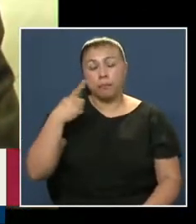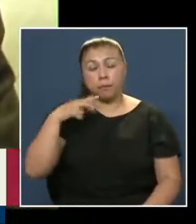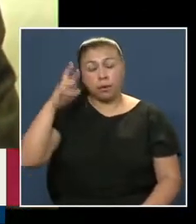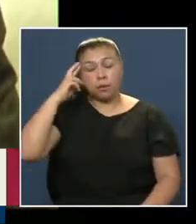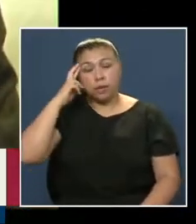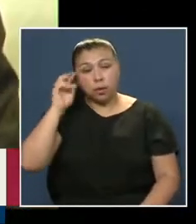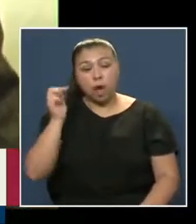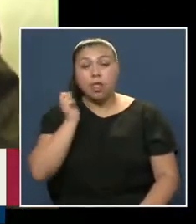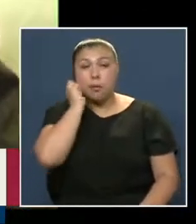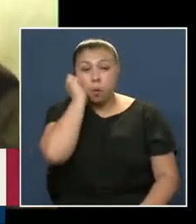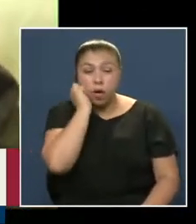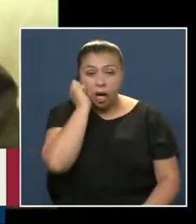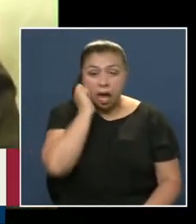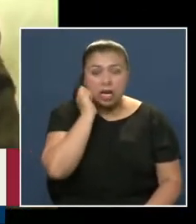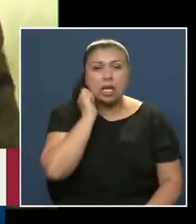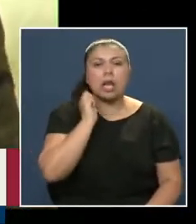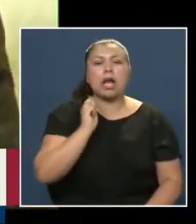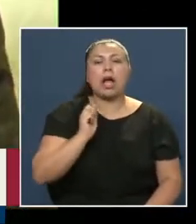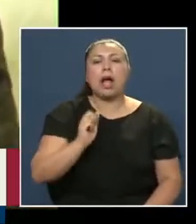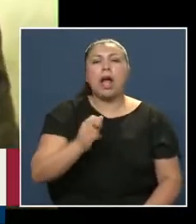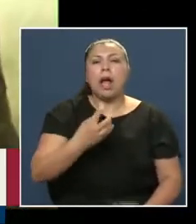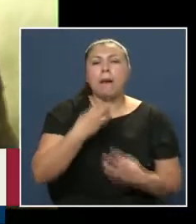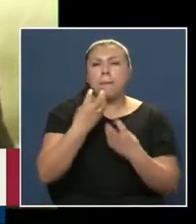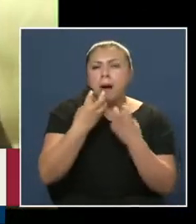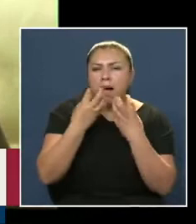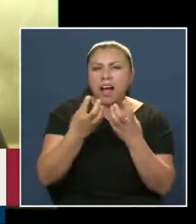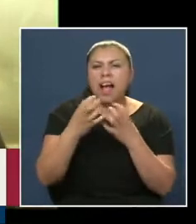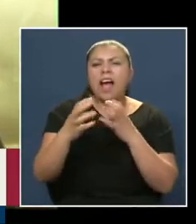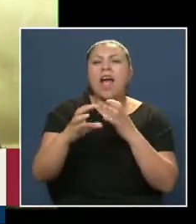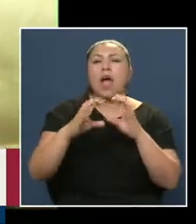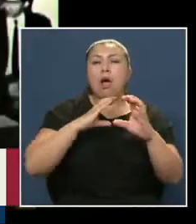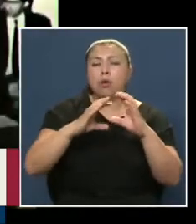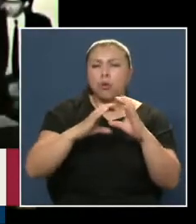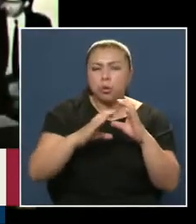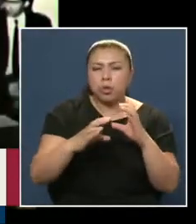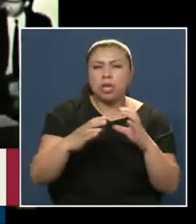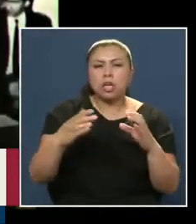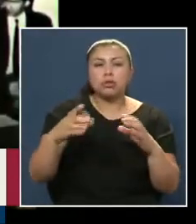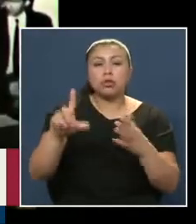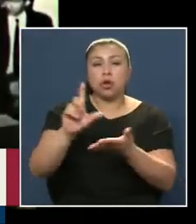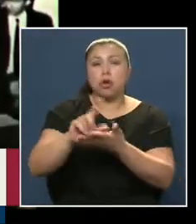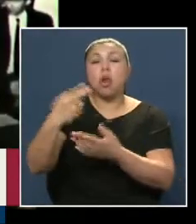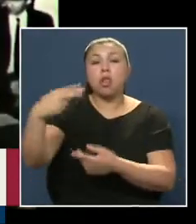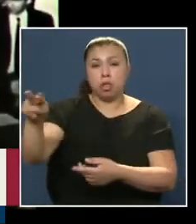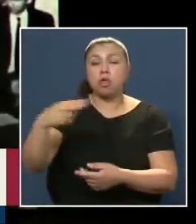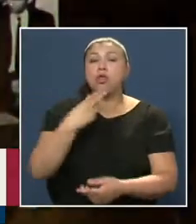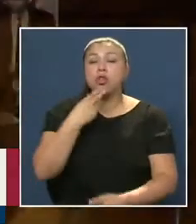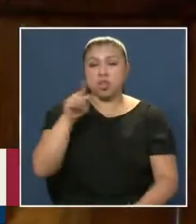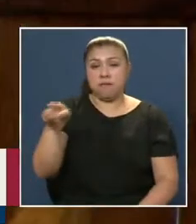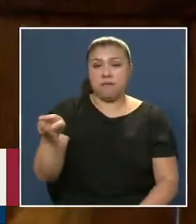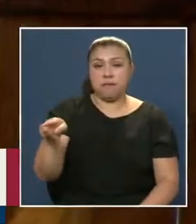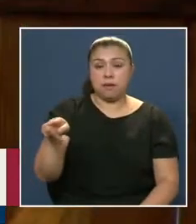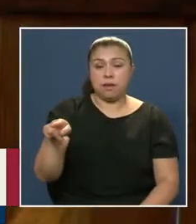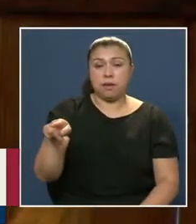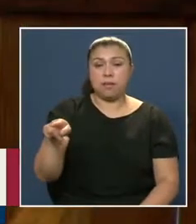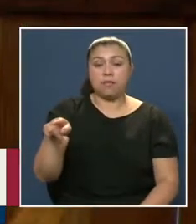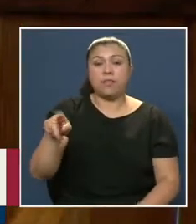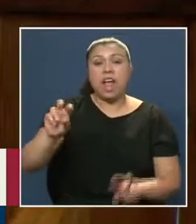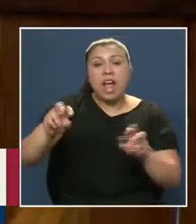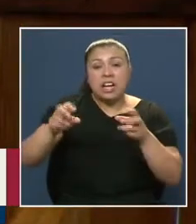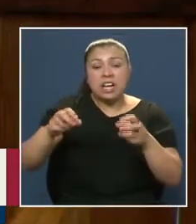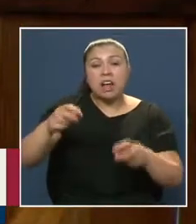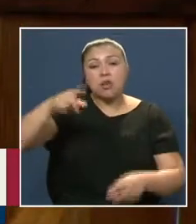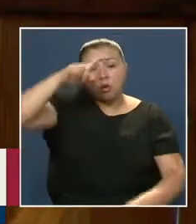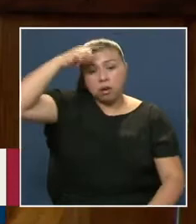recuerda Con cariño Por sus arengas En un medio De comunicación Local De su propiedad Radio Calama De